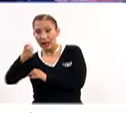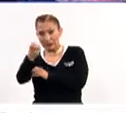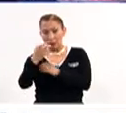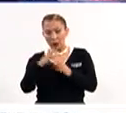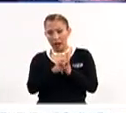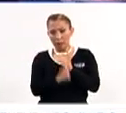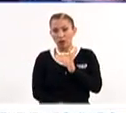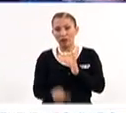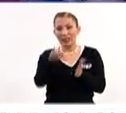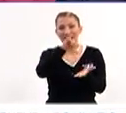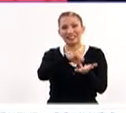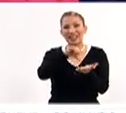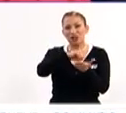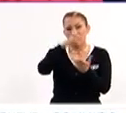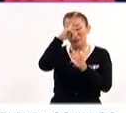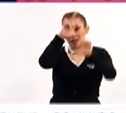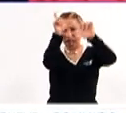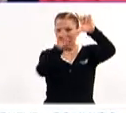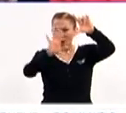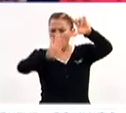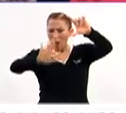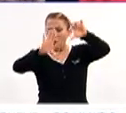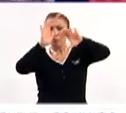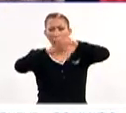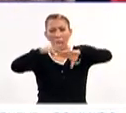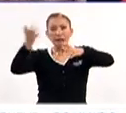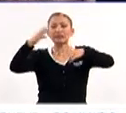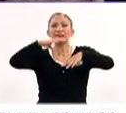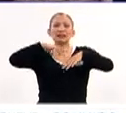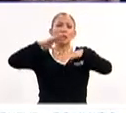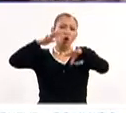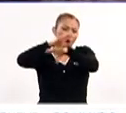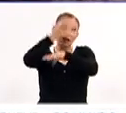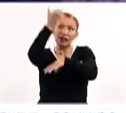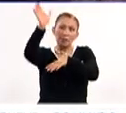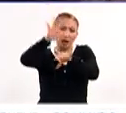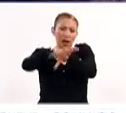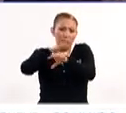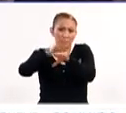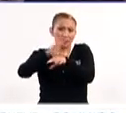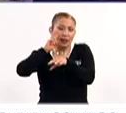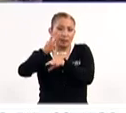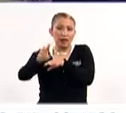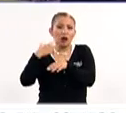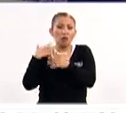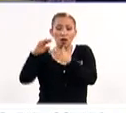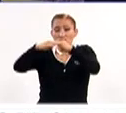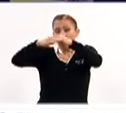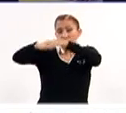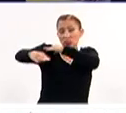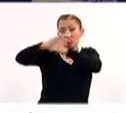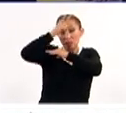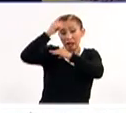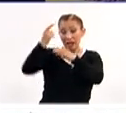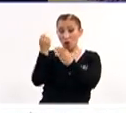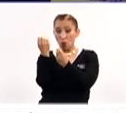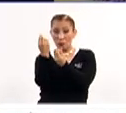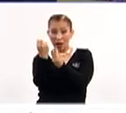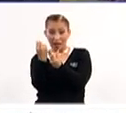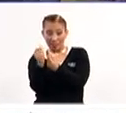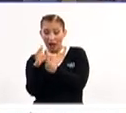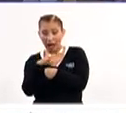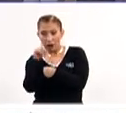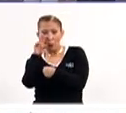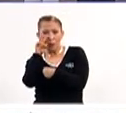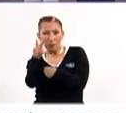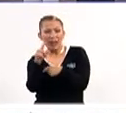Esta, por ejemplo, del centro del país, que son muchísimo más, el clima cambia, se puede ver de una parte desértica, de una parte húmeda, se